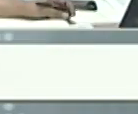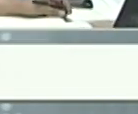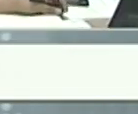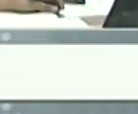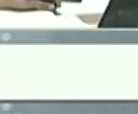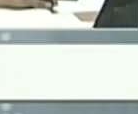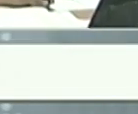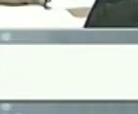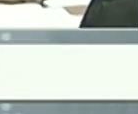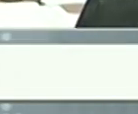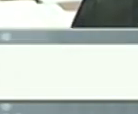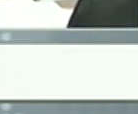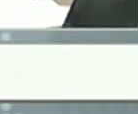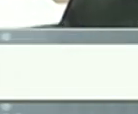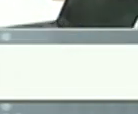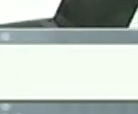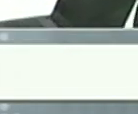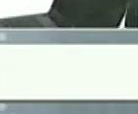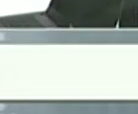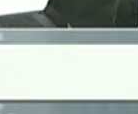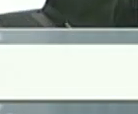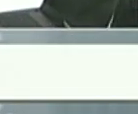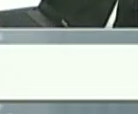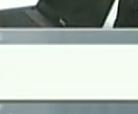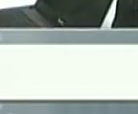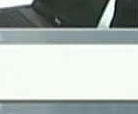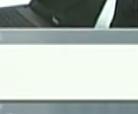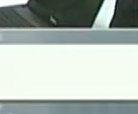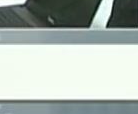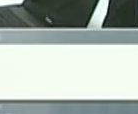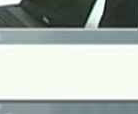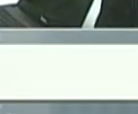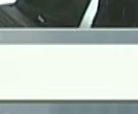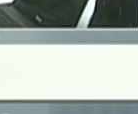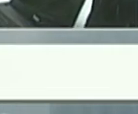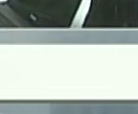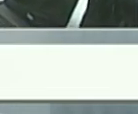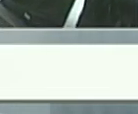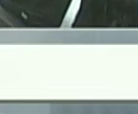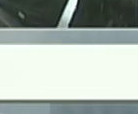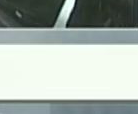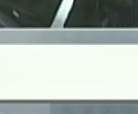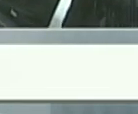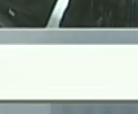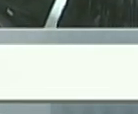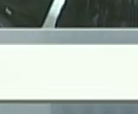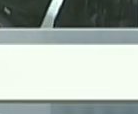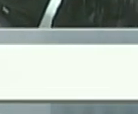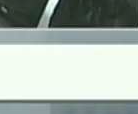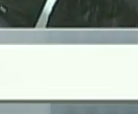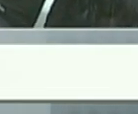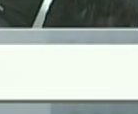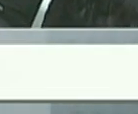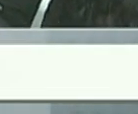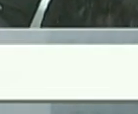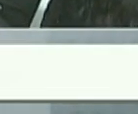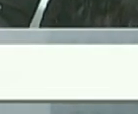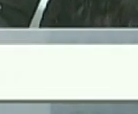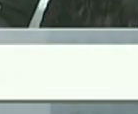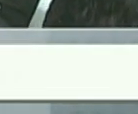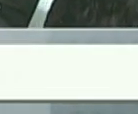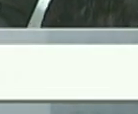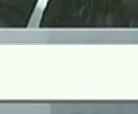los partidos políticos y líderes de la oposición que están en la mesa de diálogo nacional ahí hablamos de